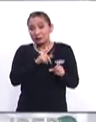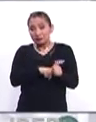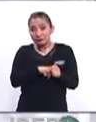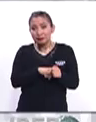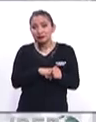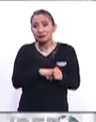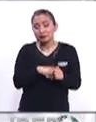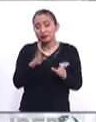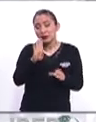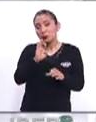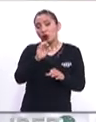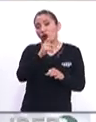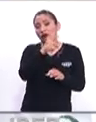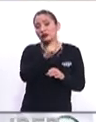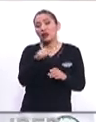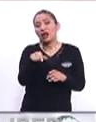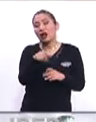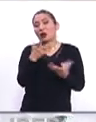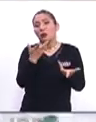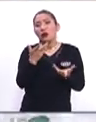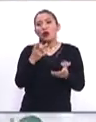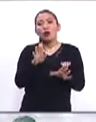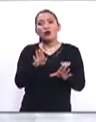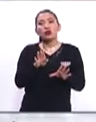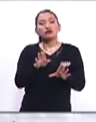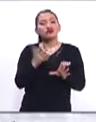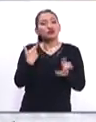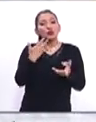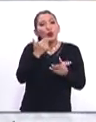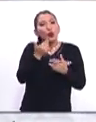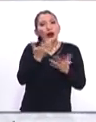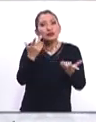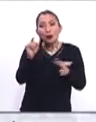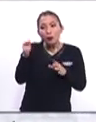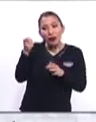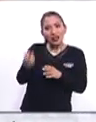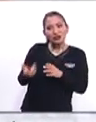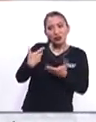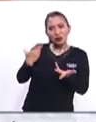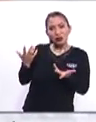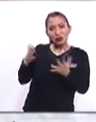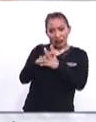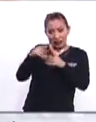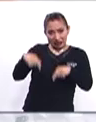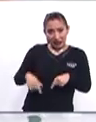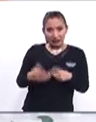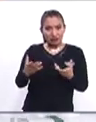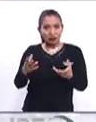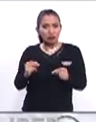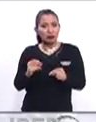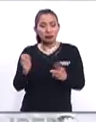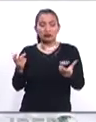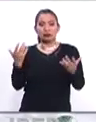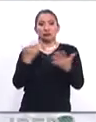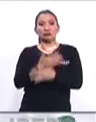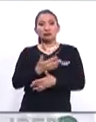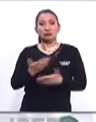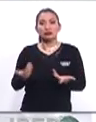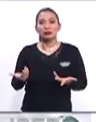en Bogotá, que pues digámoslo de cierta forma no hemos tenido tanto esa presencia de la guerra. Entonces pues